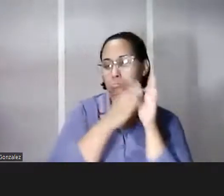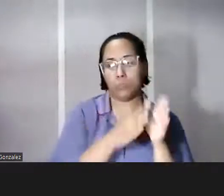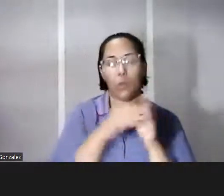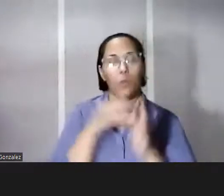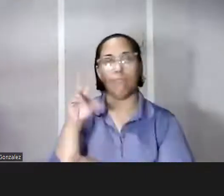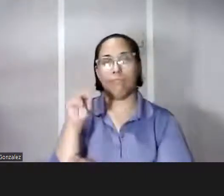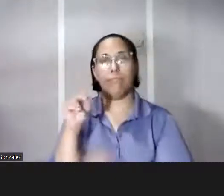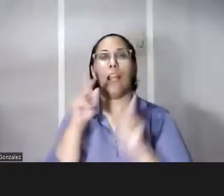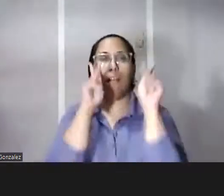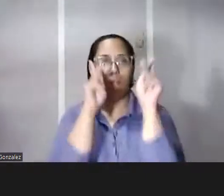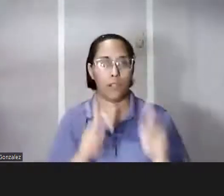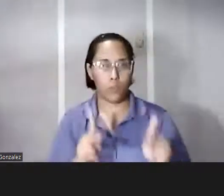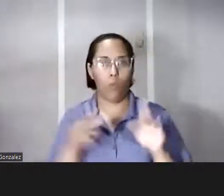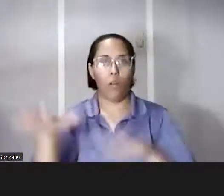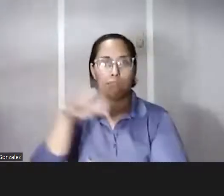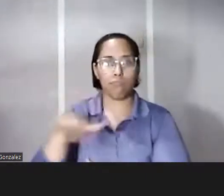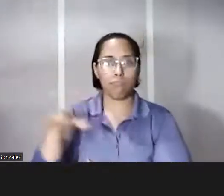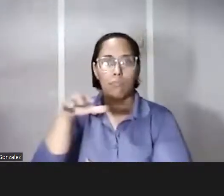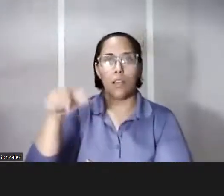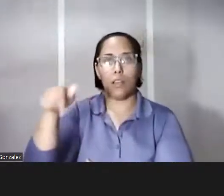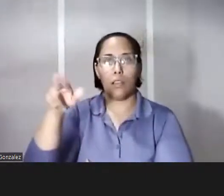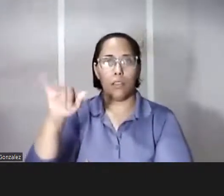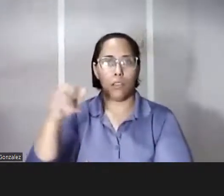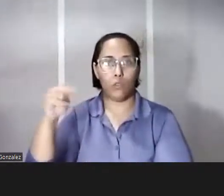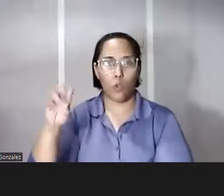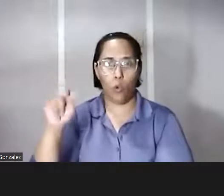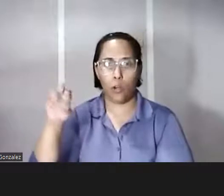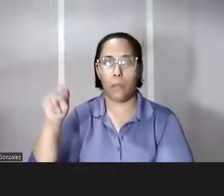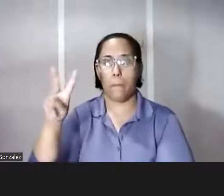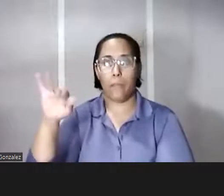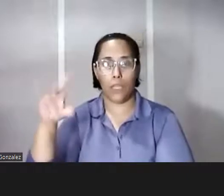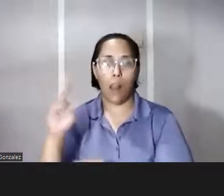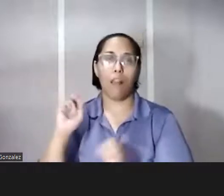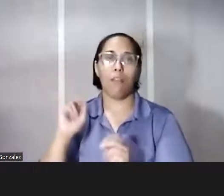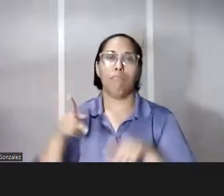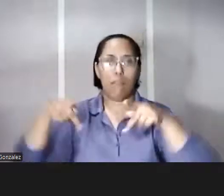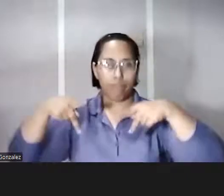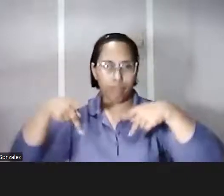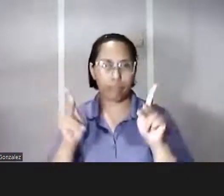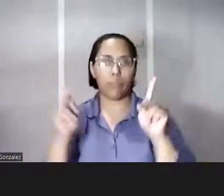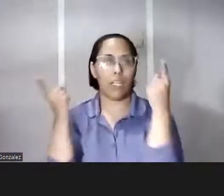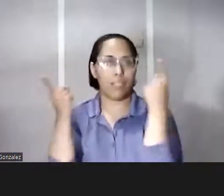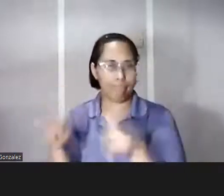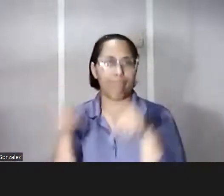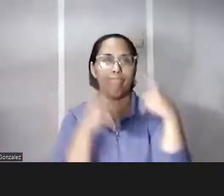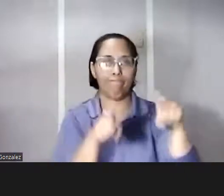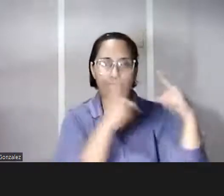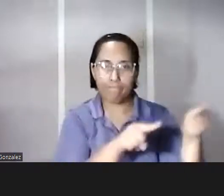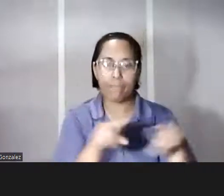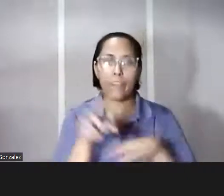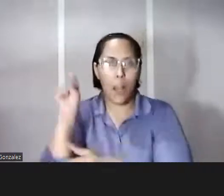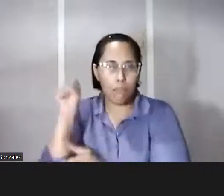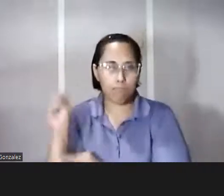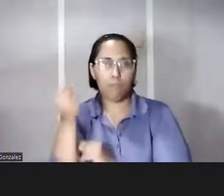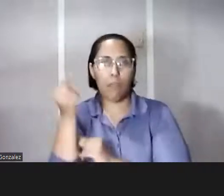personas y espacios como el de Quiñones Vidal dieron y permitieron que eso ocurriera en la primera etapa o